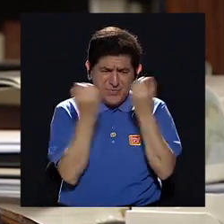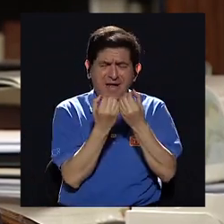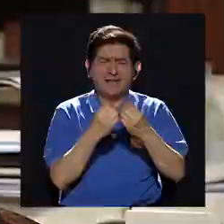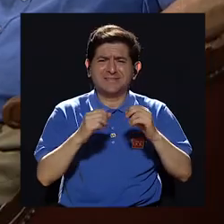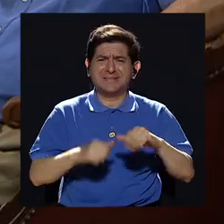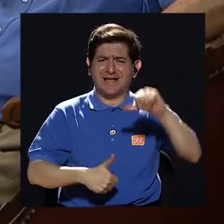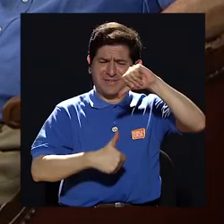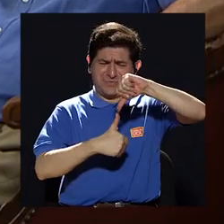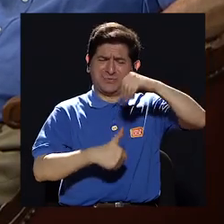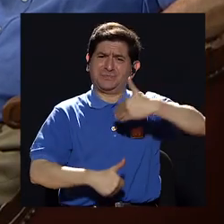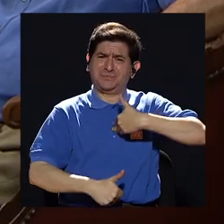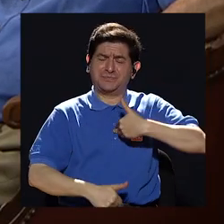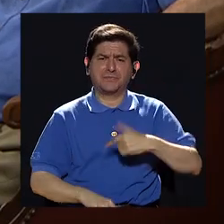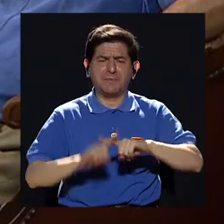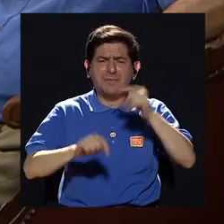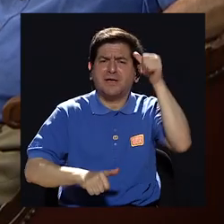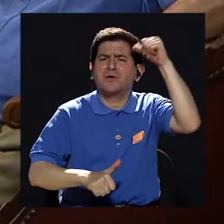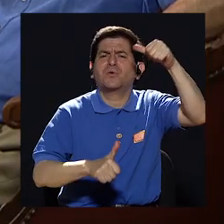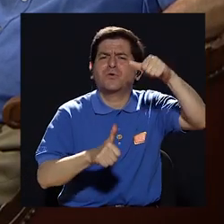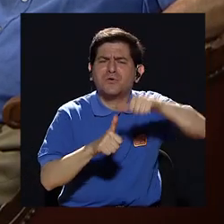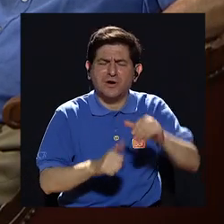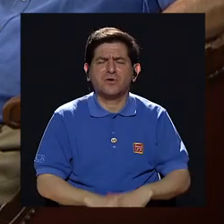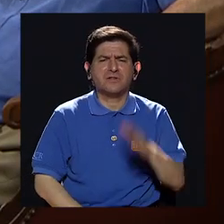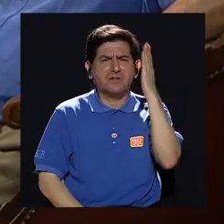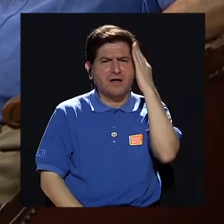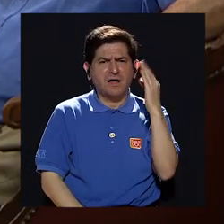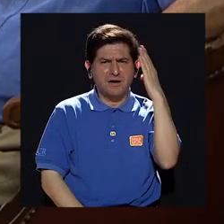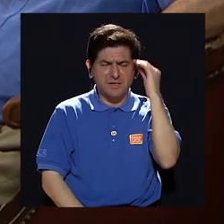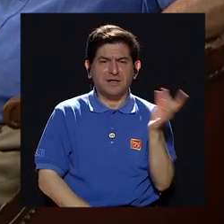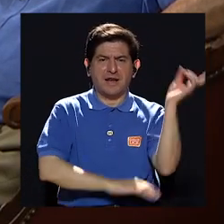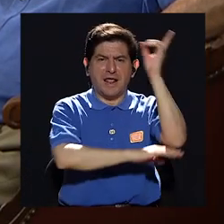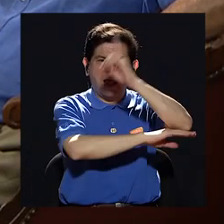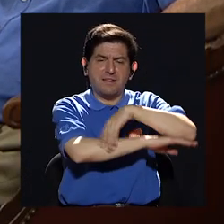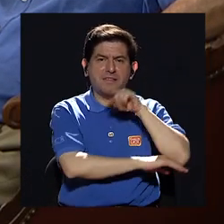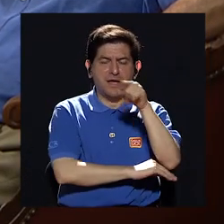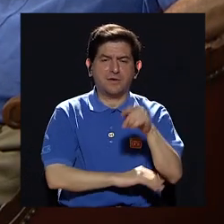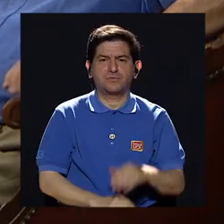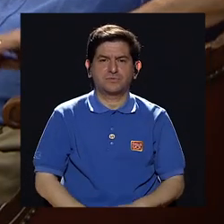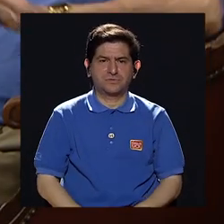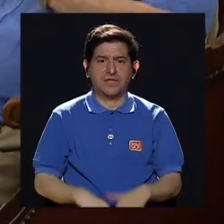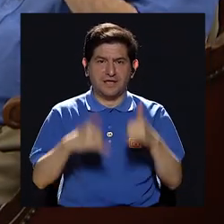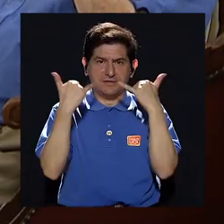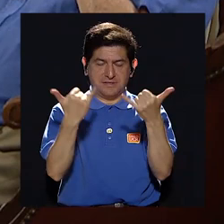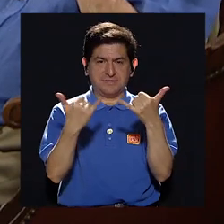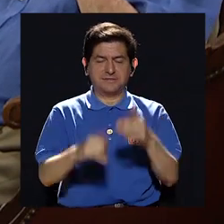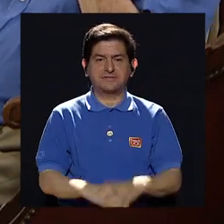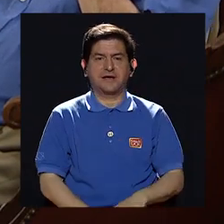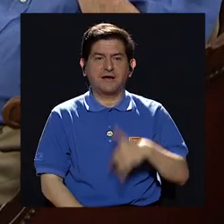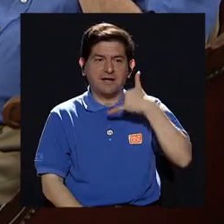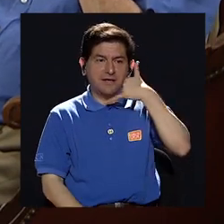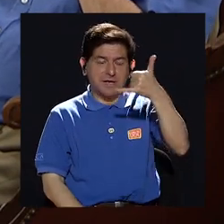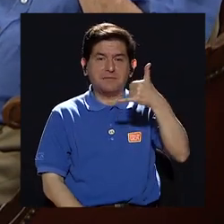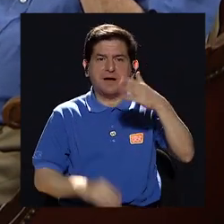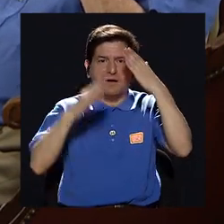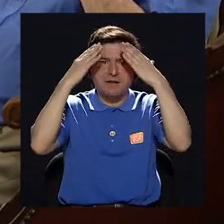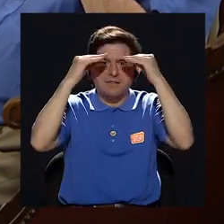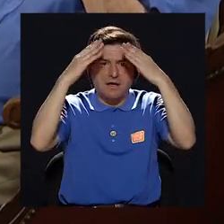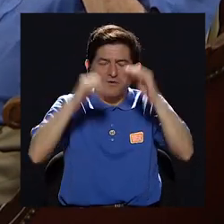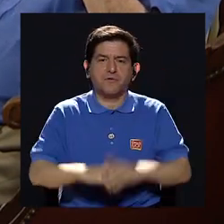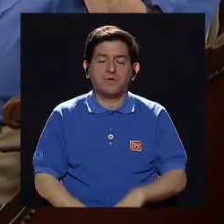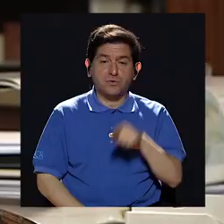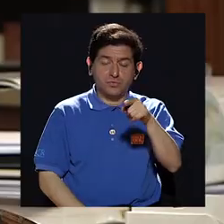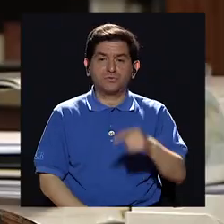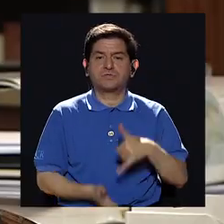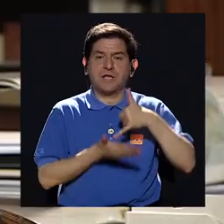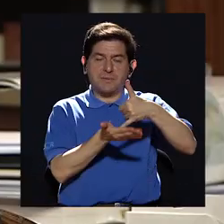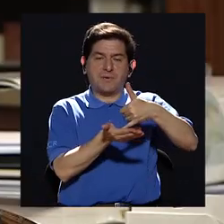en Centroamérica. Pero yo quisiera recordar cómo fue la experiencia el día que usted recibió la llamada que le informaba que era